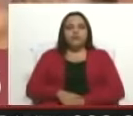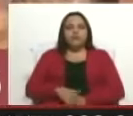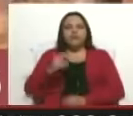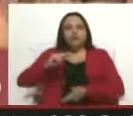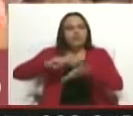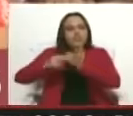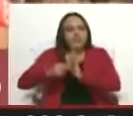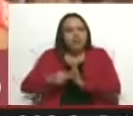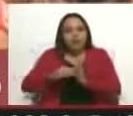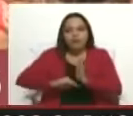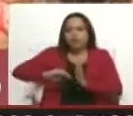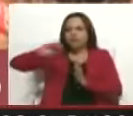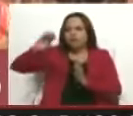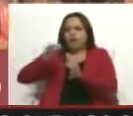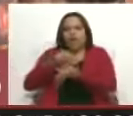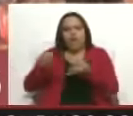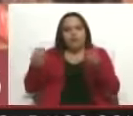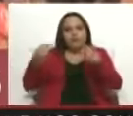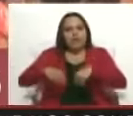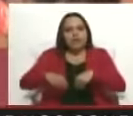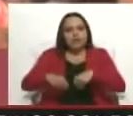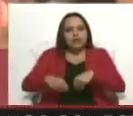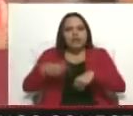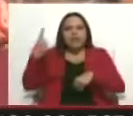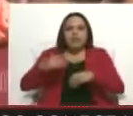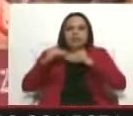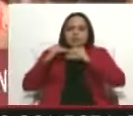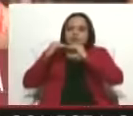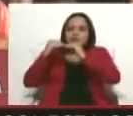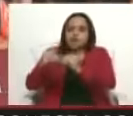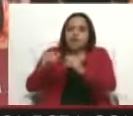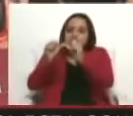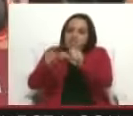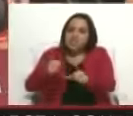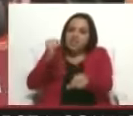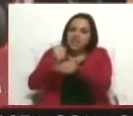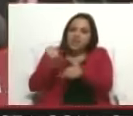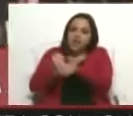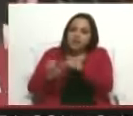estabilizarla y seguir creciendo. ¿La OPE pidió a Venezuela recortar su cuota OPE